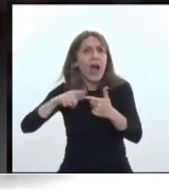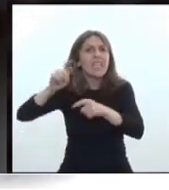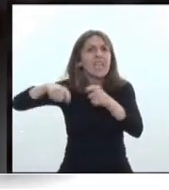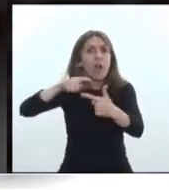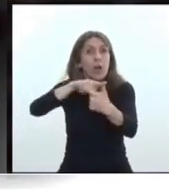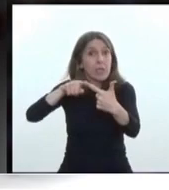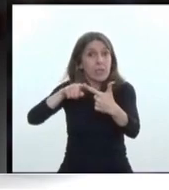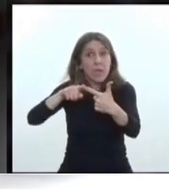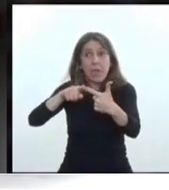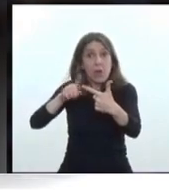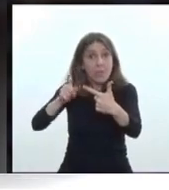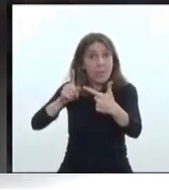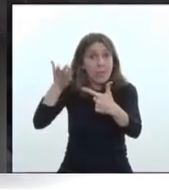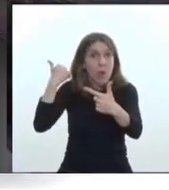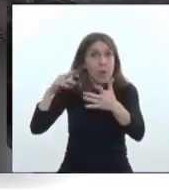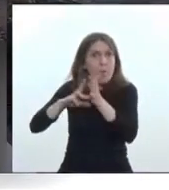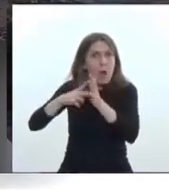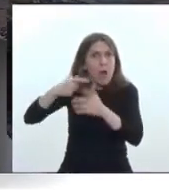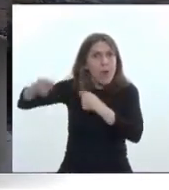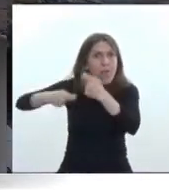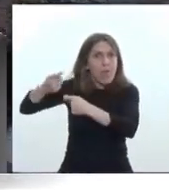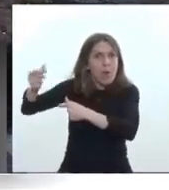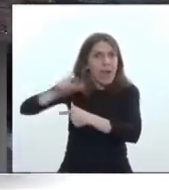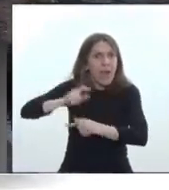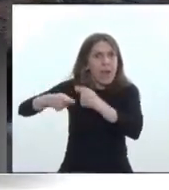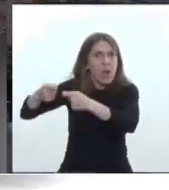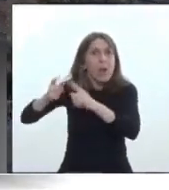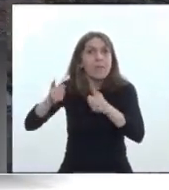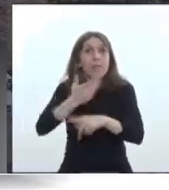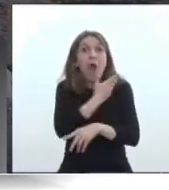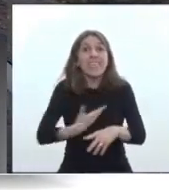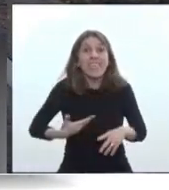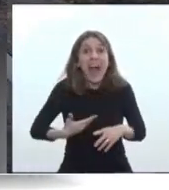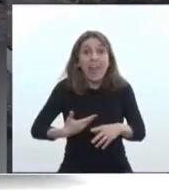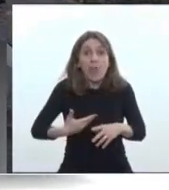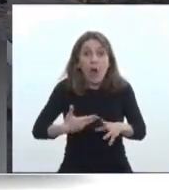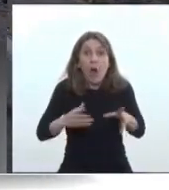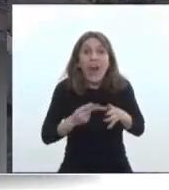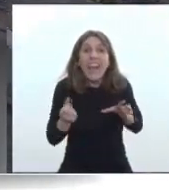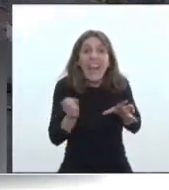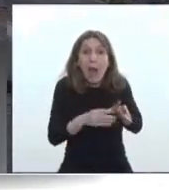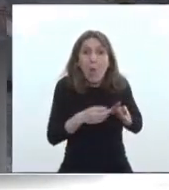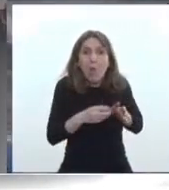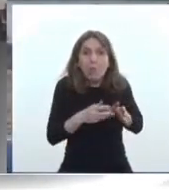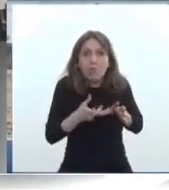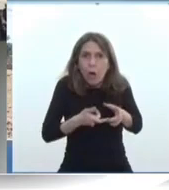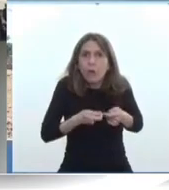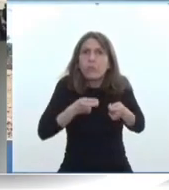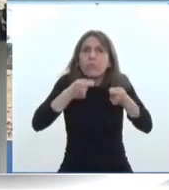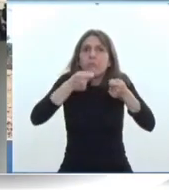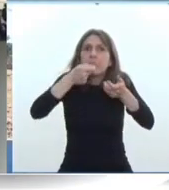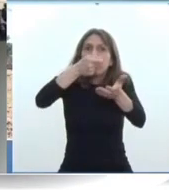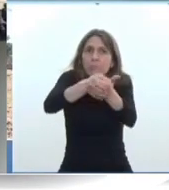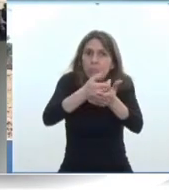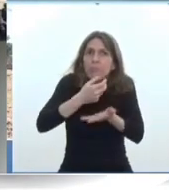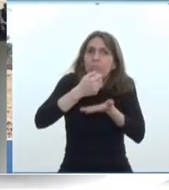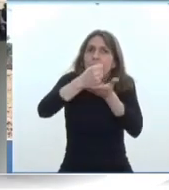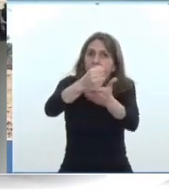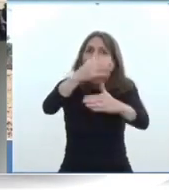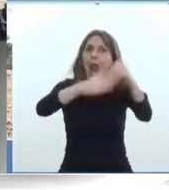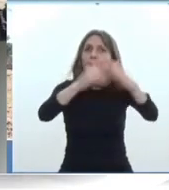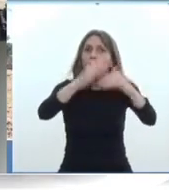inaugurando obras que el Estado Nacional con recursos propios hizo para los riojanos y para los